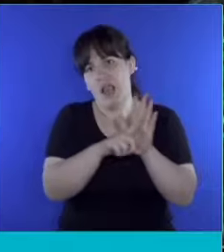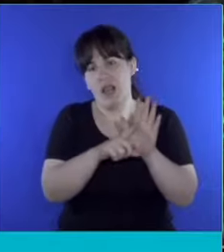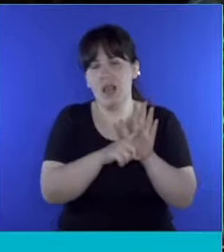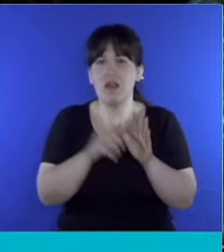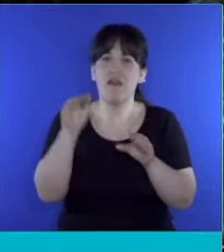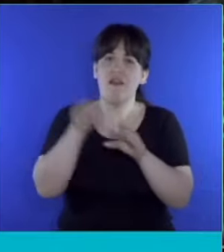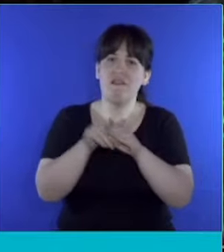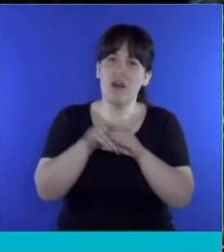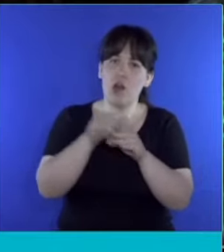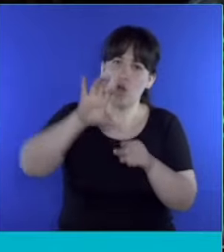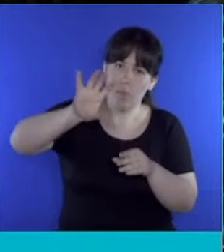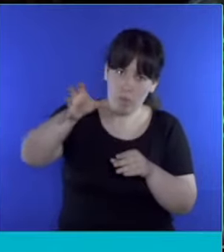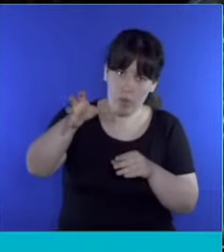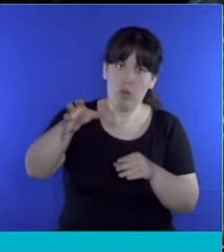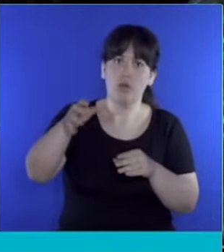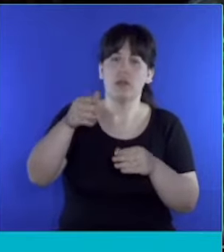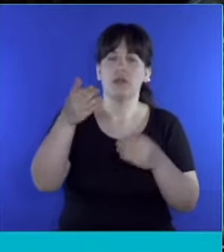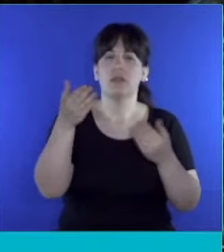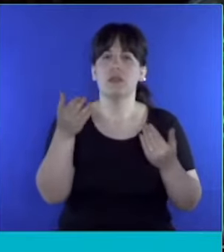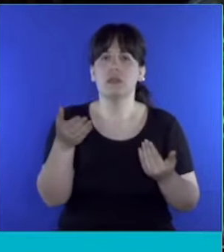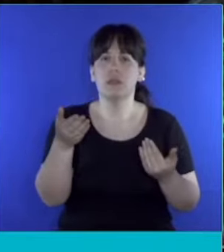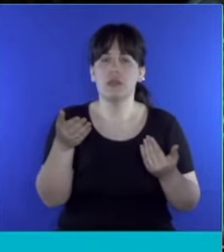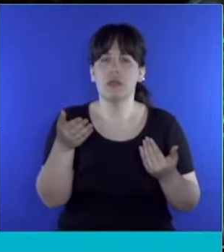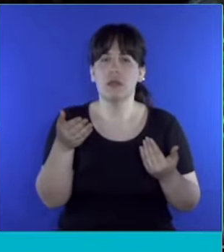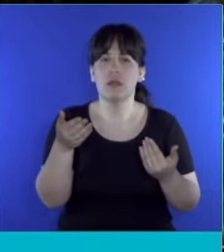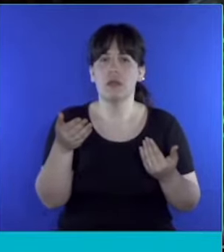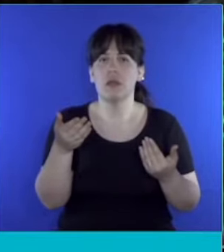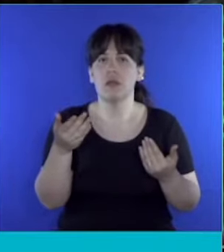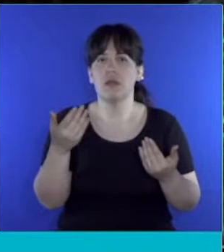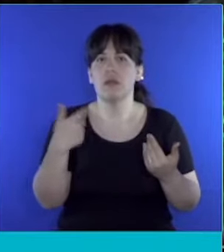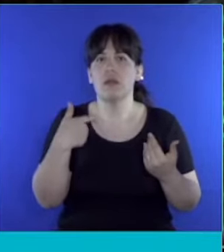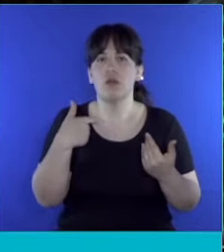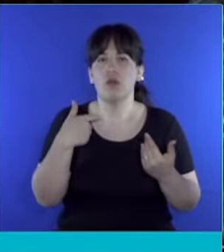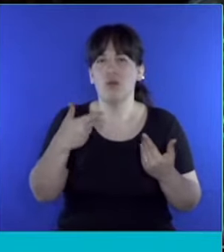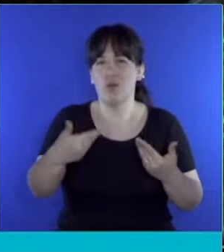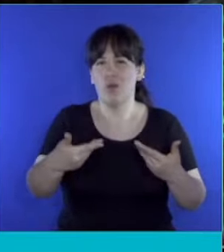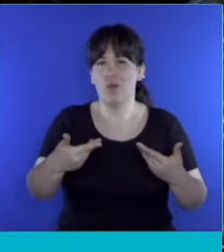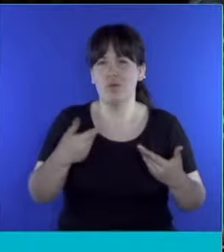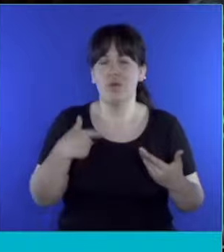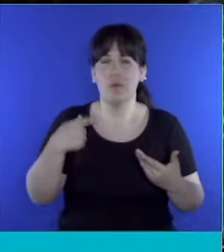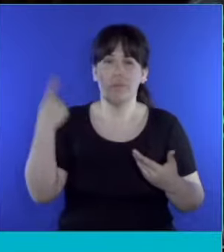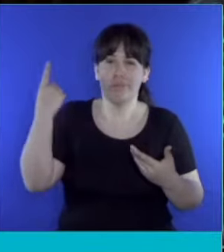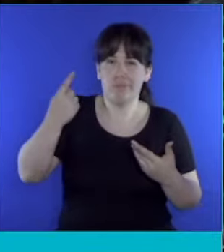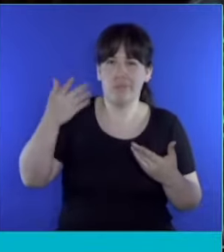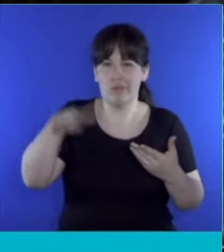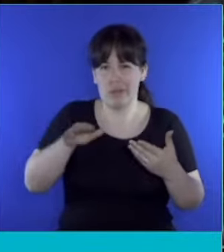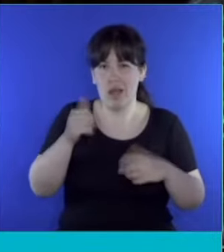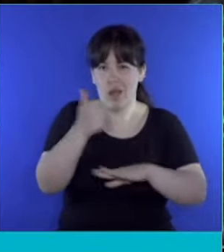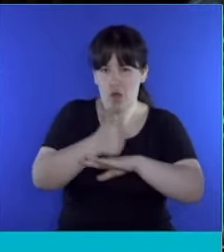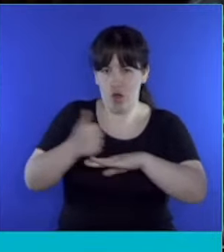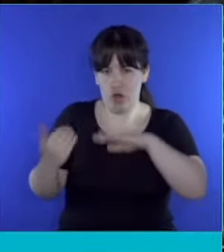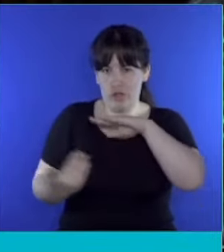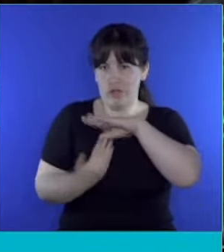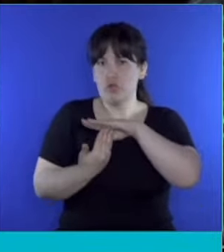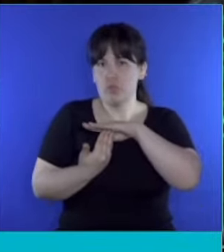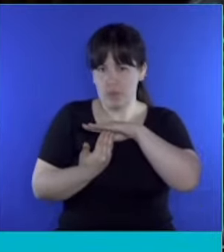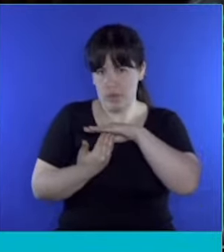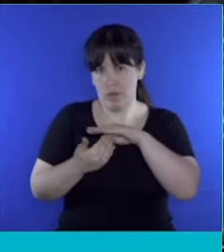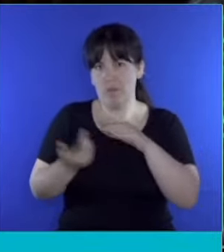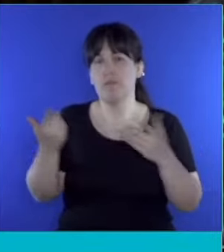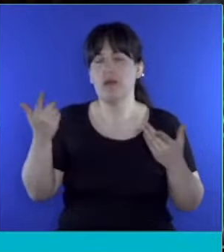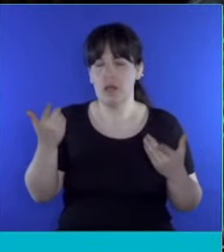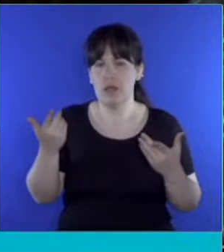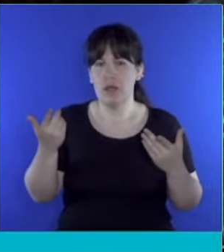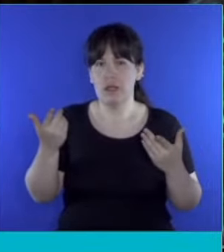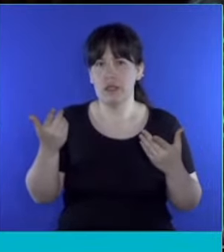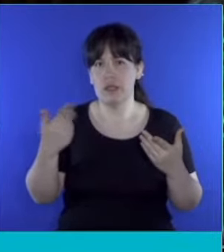Provincia, cumplir con la manda que nos da la Corte Suprema y brindar una solución a ese problema. Y en el